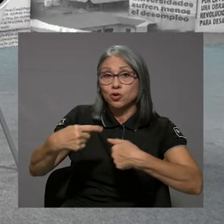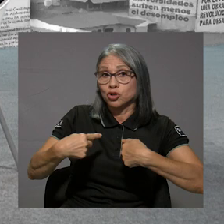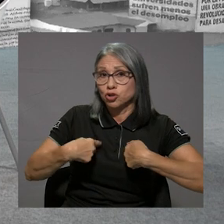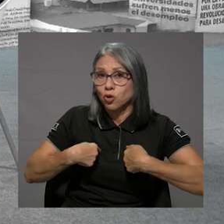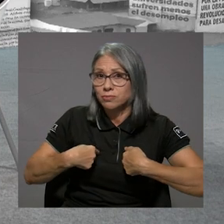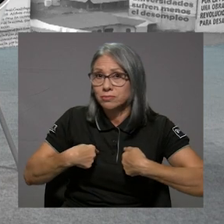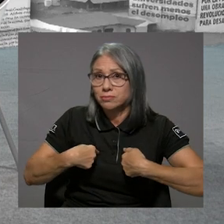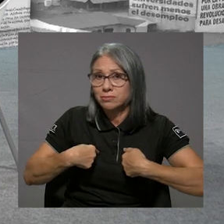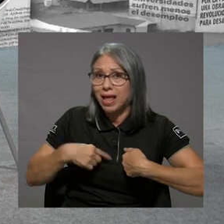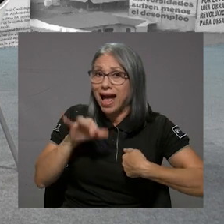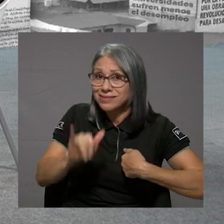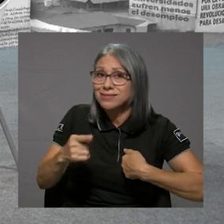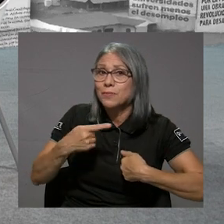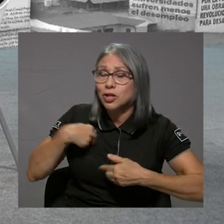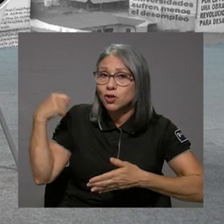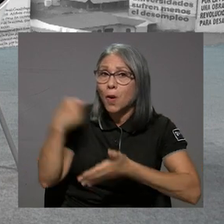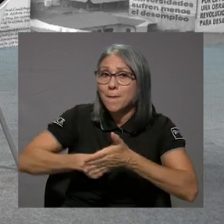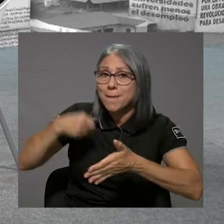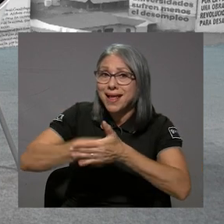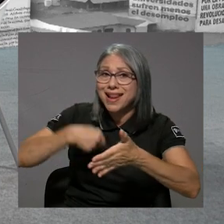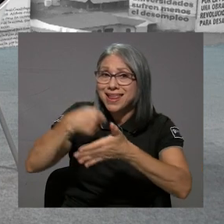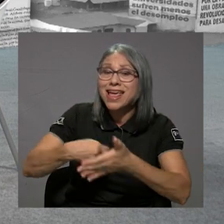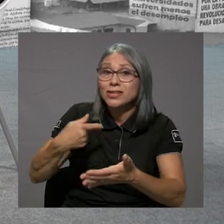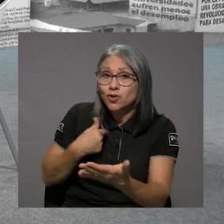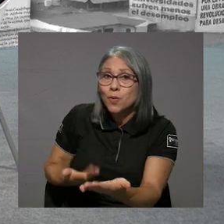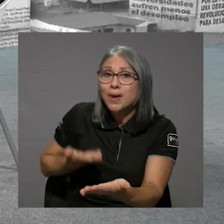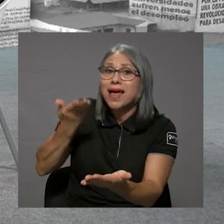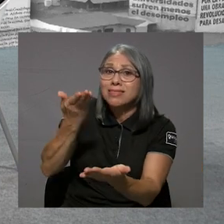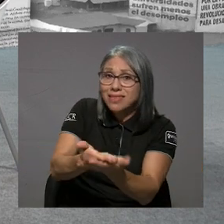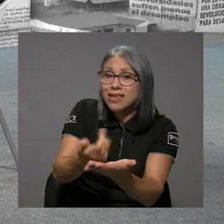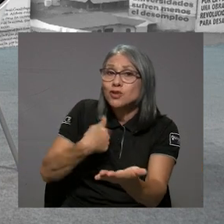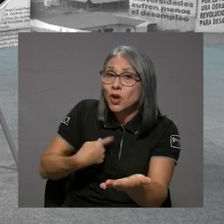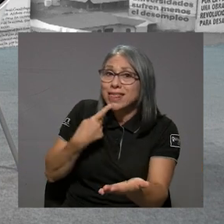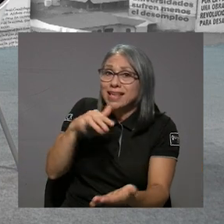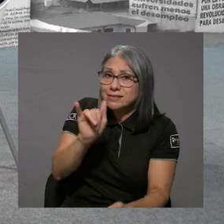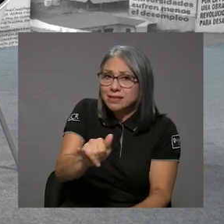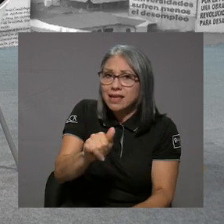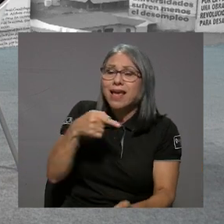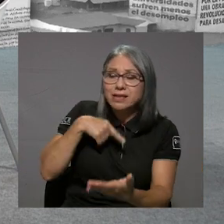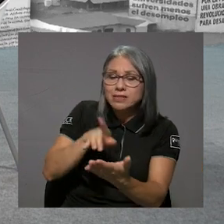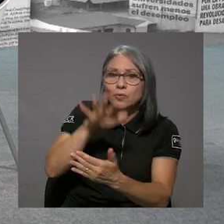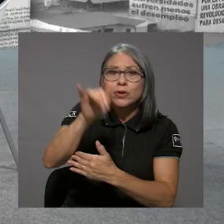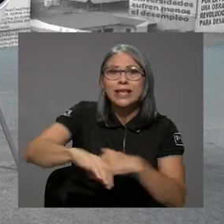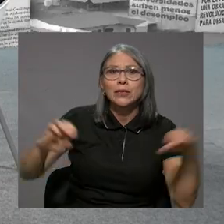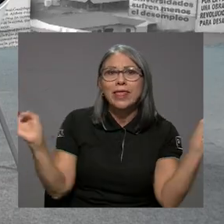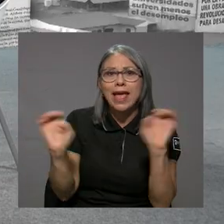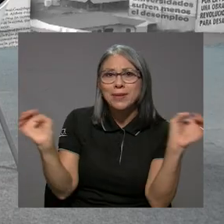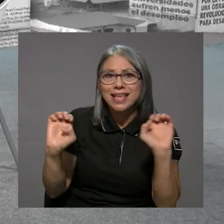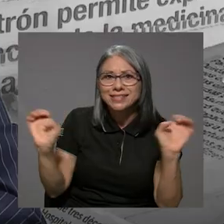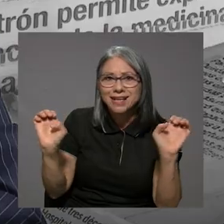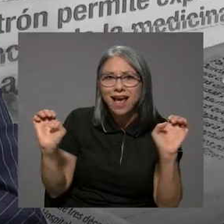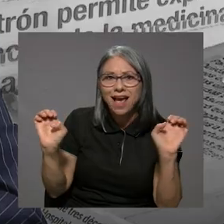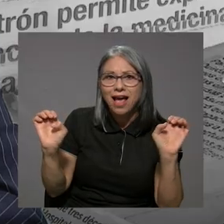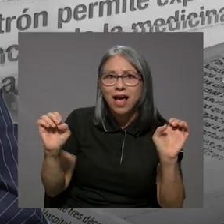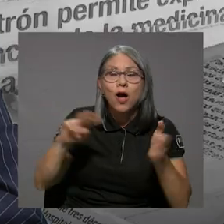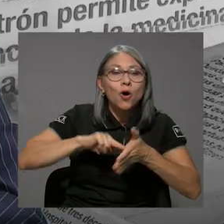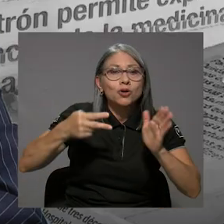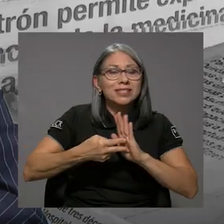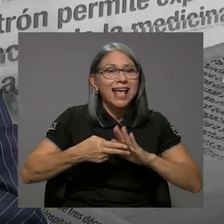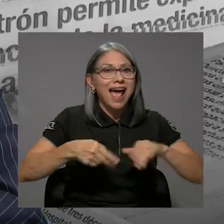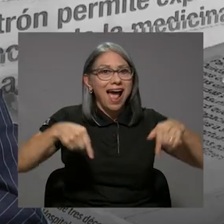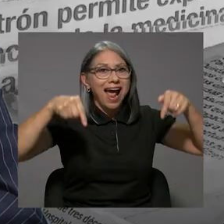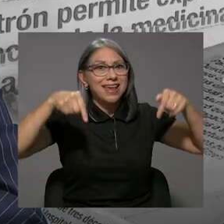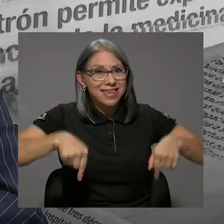yo, así porque lo peleé, yo lo planteé y así lo dije, es que es un proyecto de emergencia. O sea,